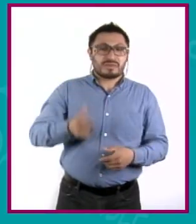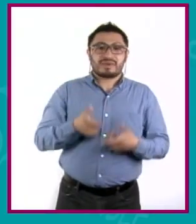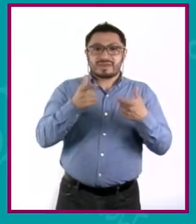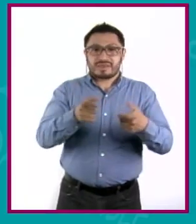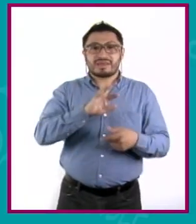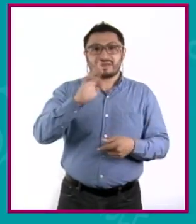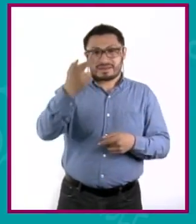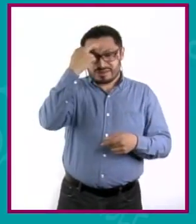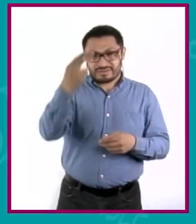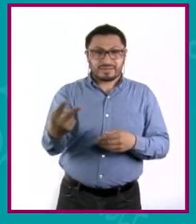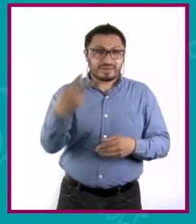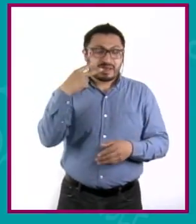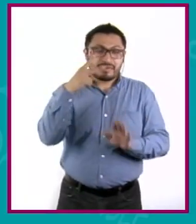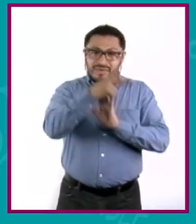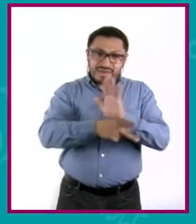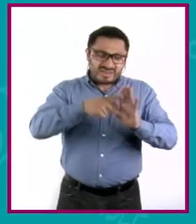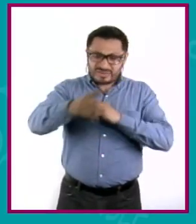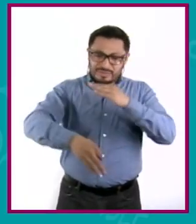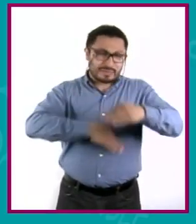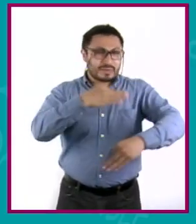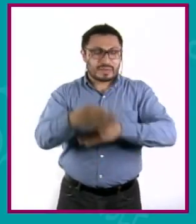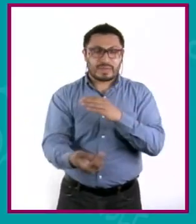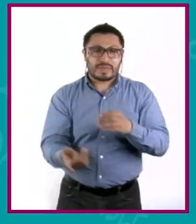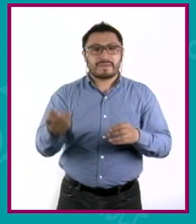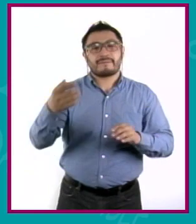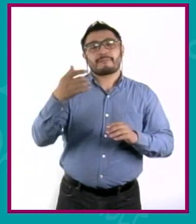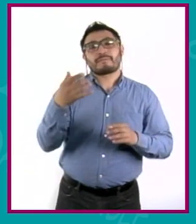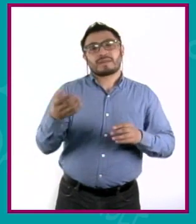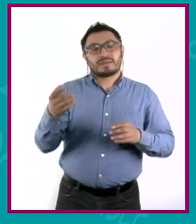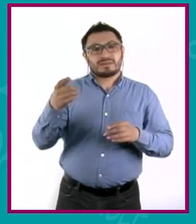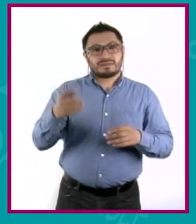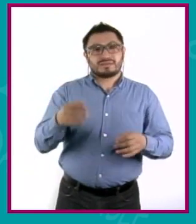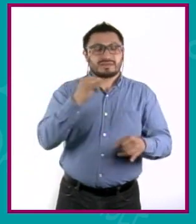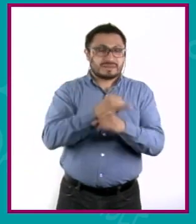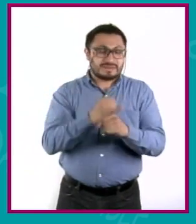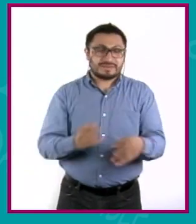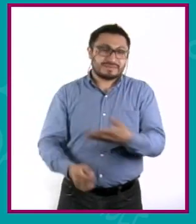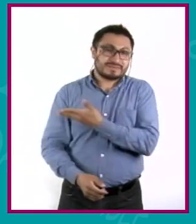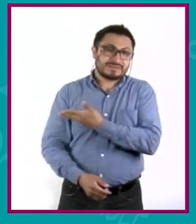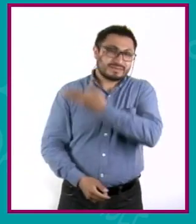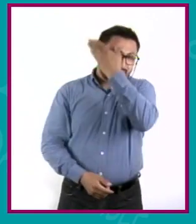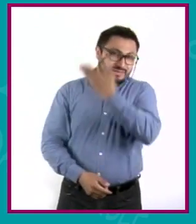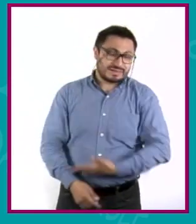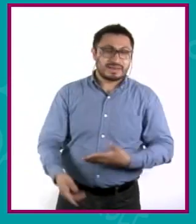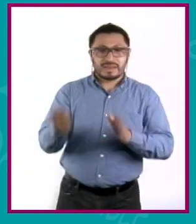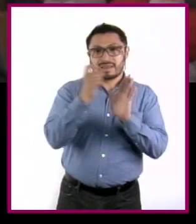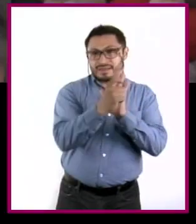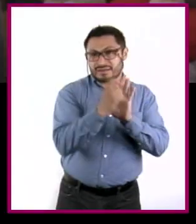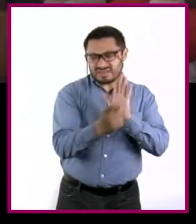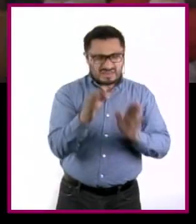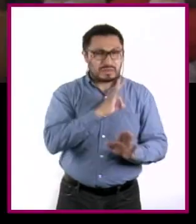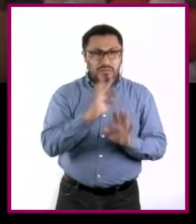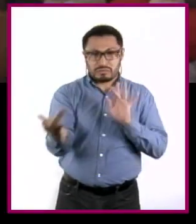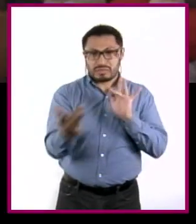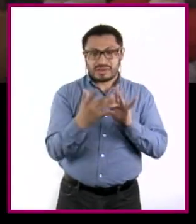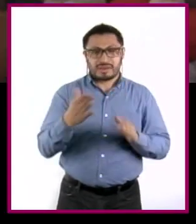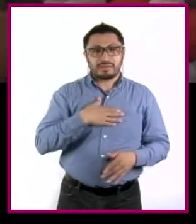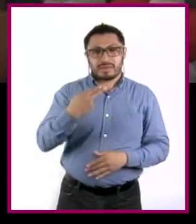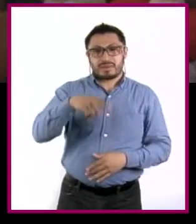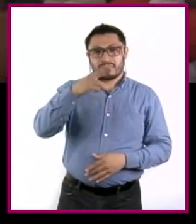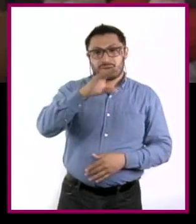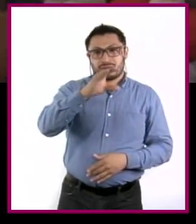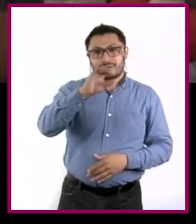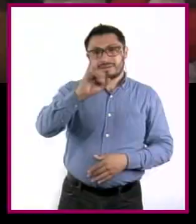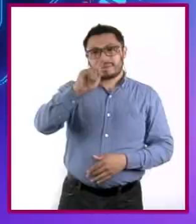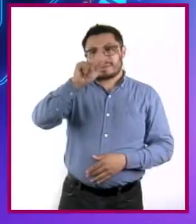Recuerden que pueden ver todos nuestros capítulos a través de nuestros canales digitales y escribirnos por esos medios. Yo soy Zitlali.